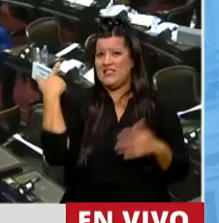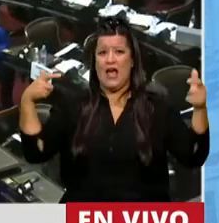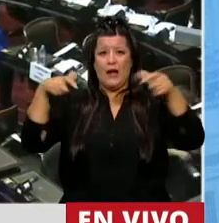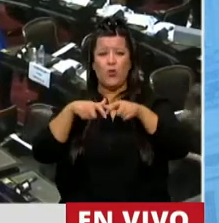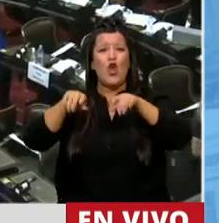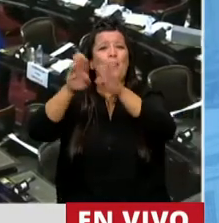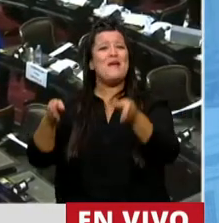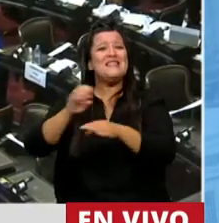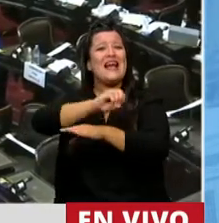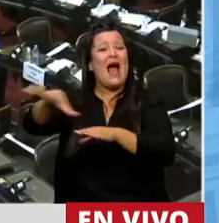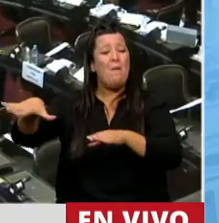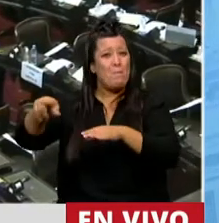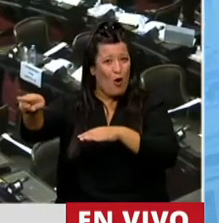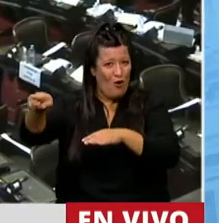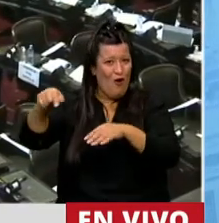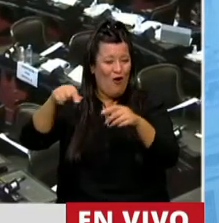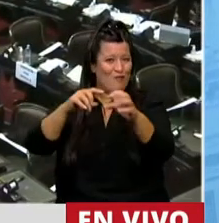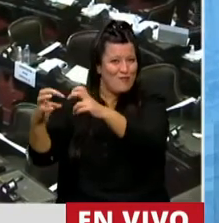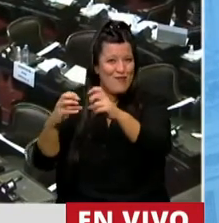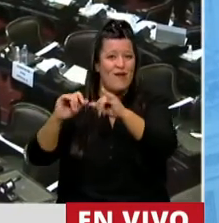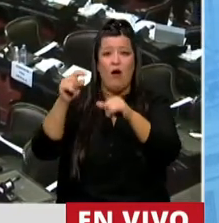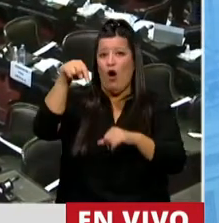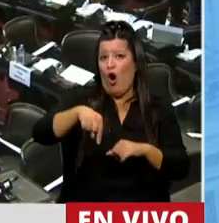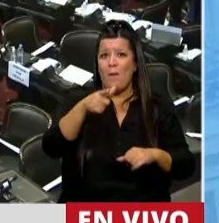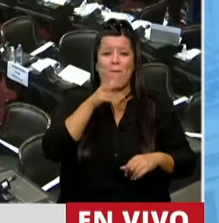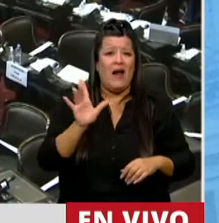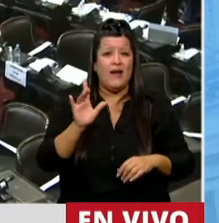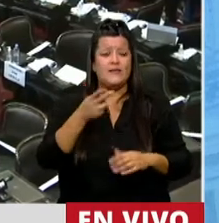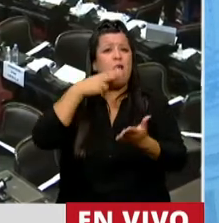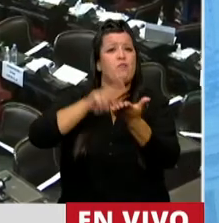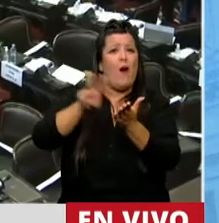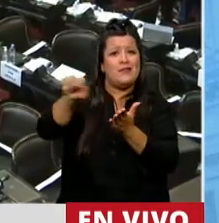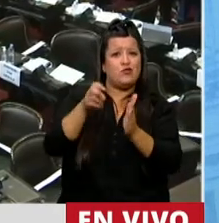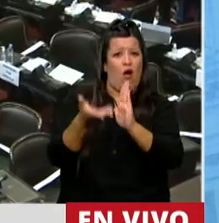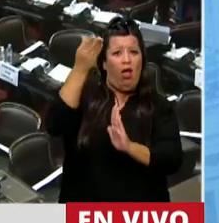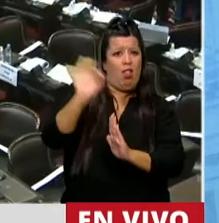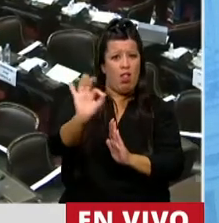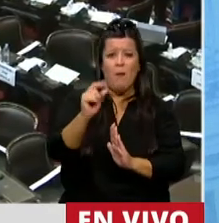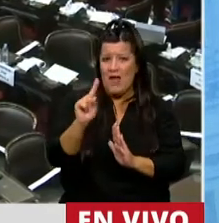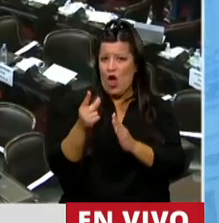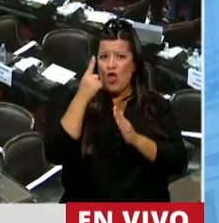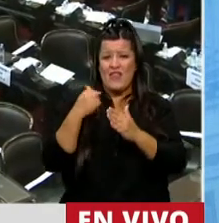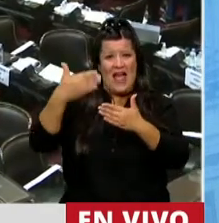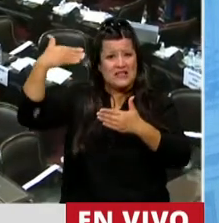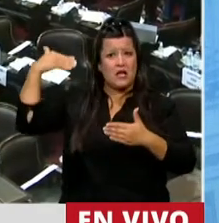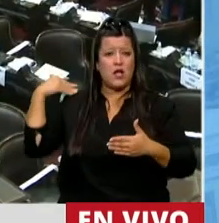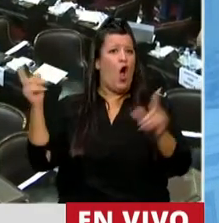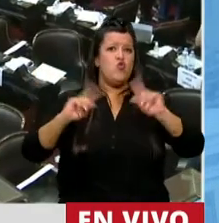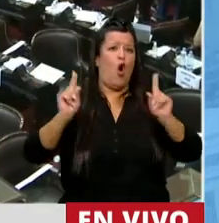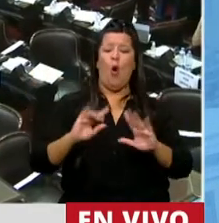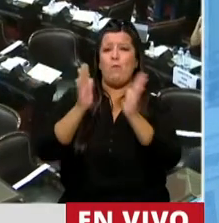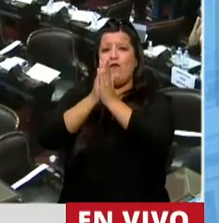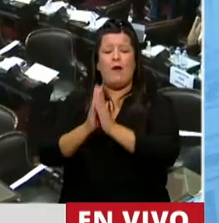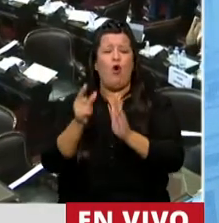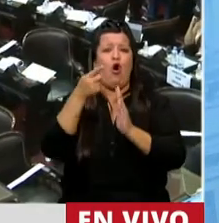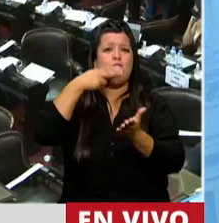con la mesa de enlace y hoy parece que no van a subir las retenciones, pero hasta hace unos días no me obliguen a subir las